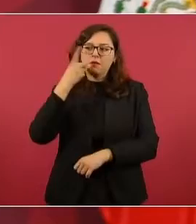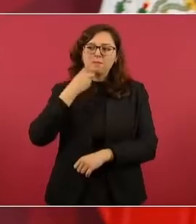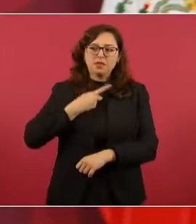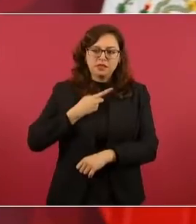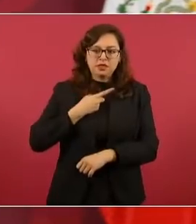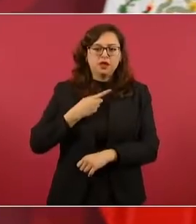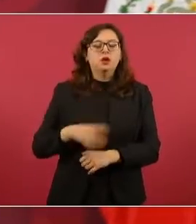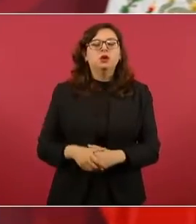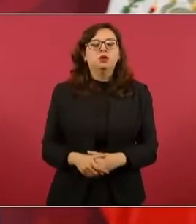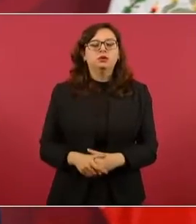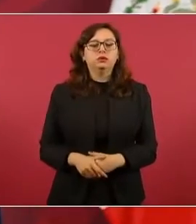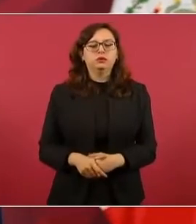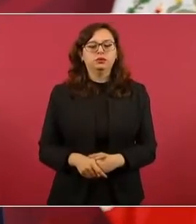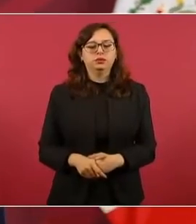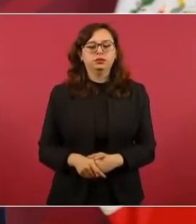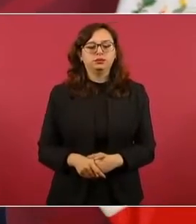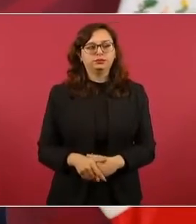dijo, mire,